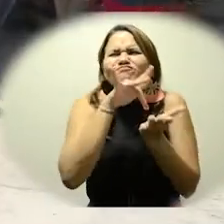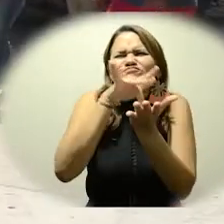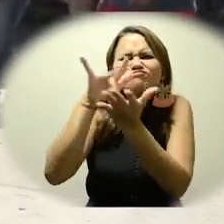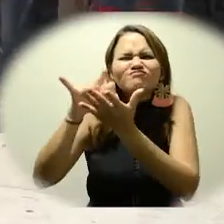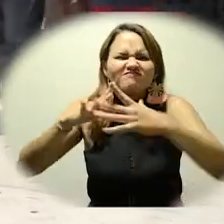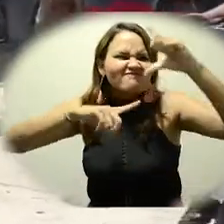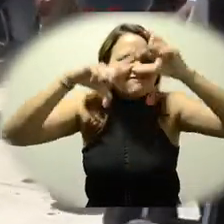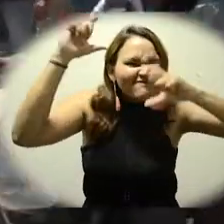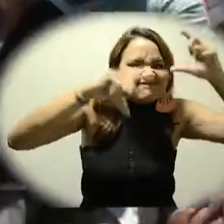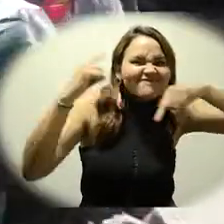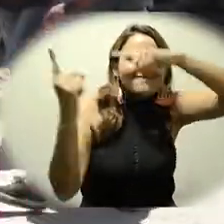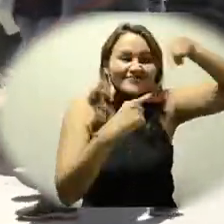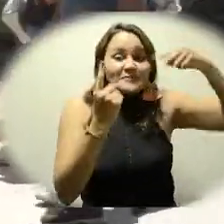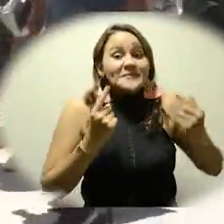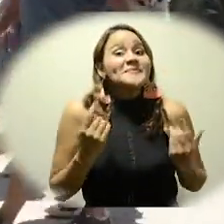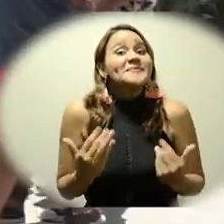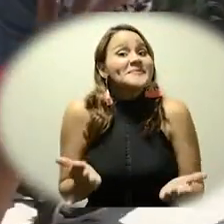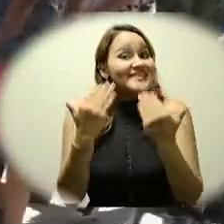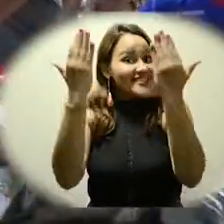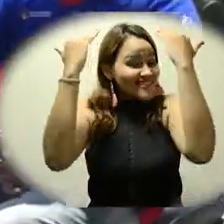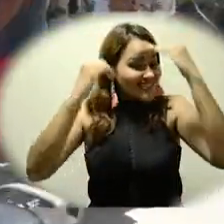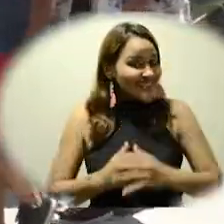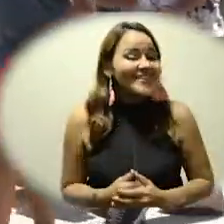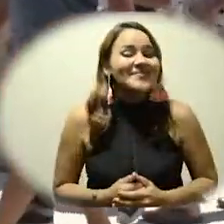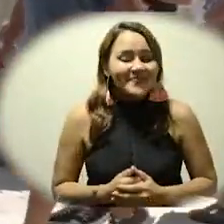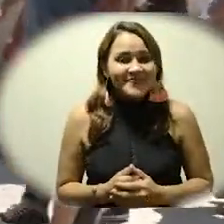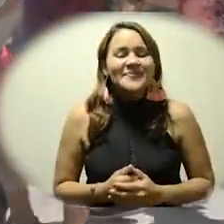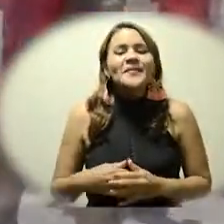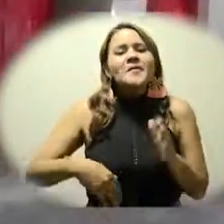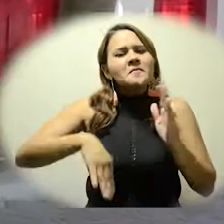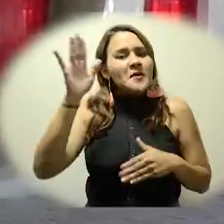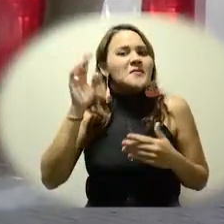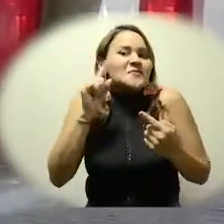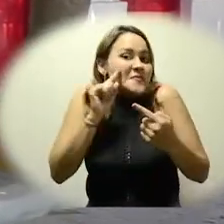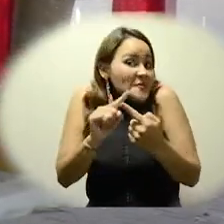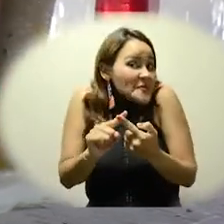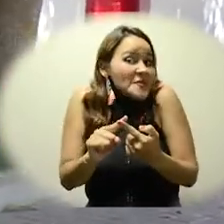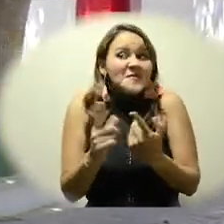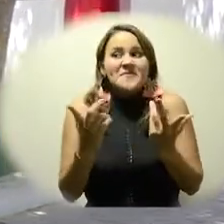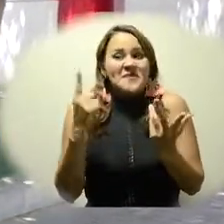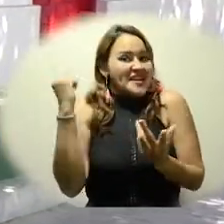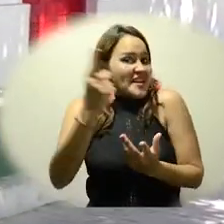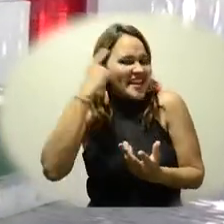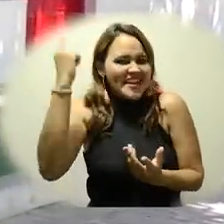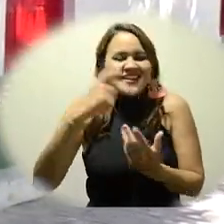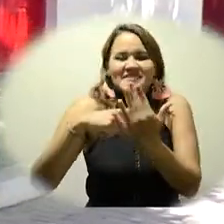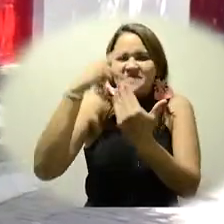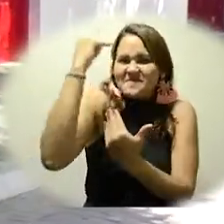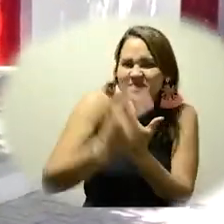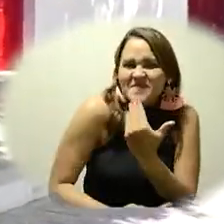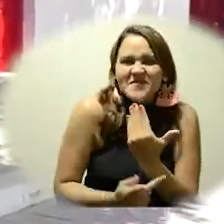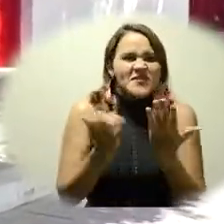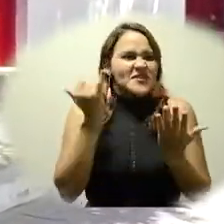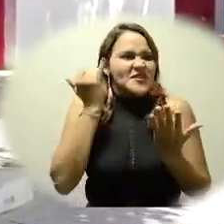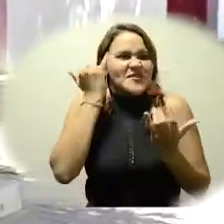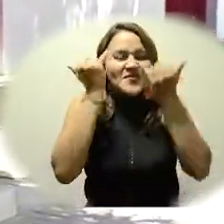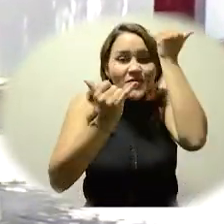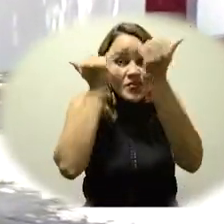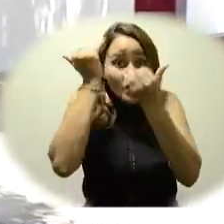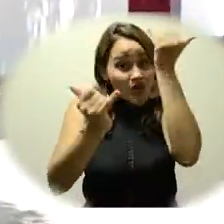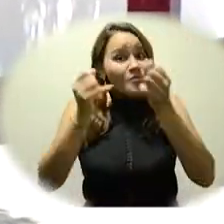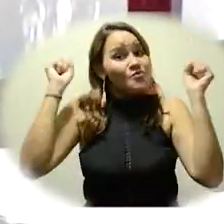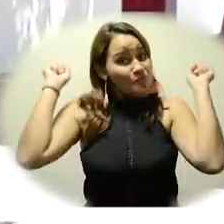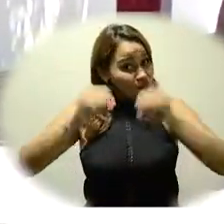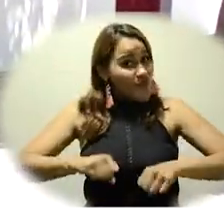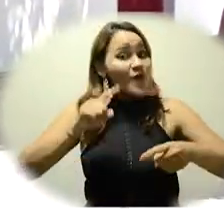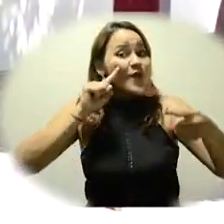un destino turístico de gran importancia para Colombia, pueda hacer de que muchos proyectos dentro de